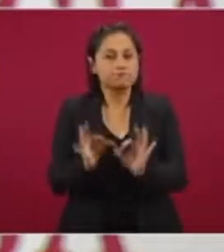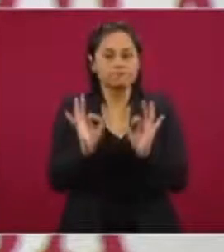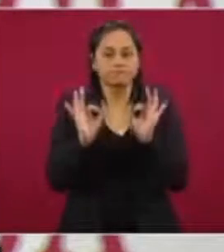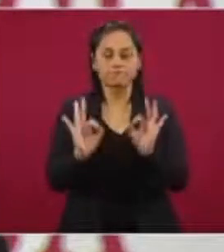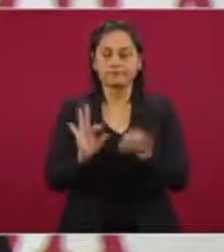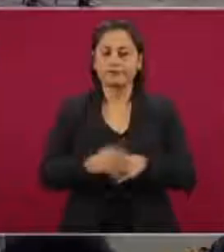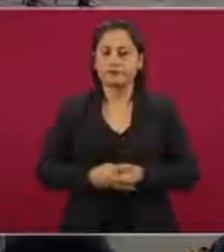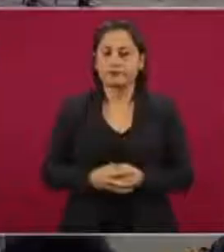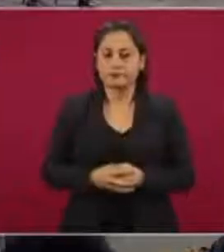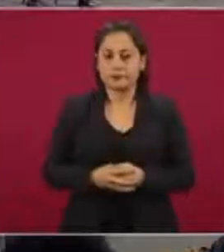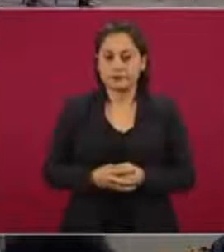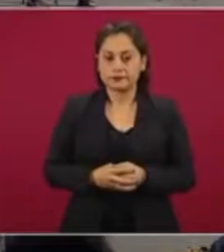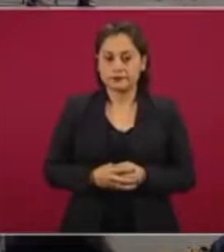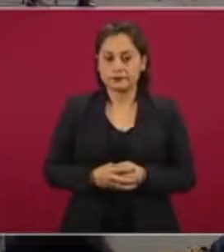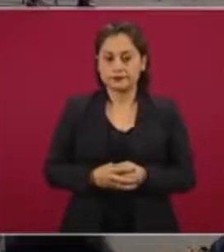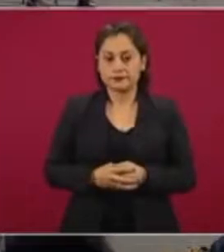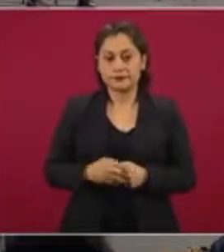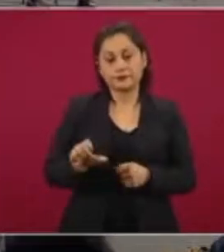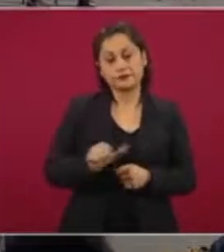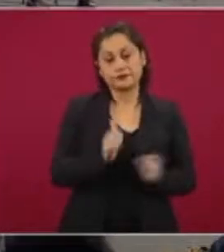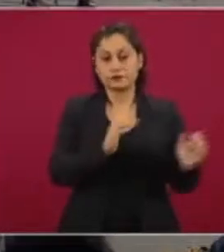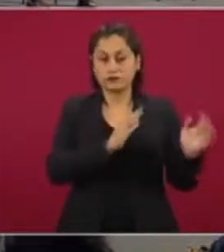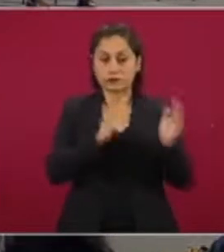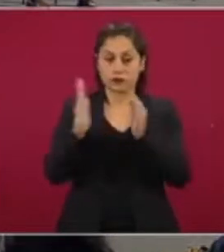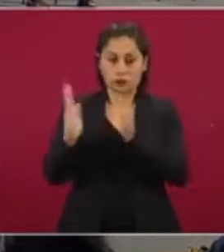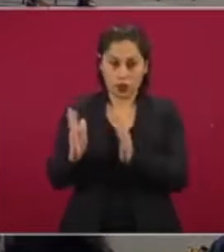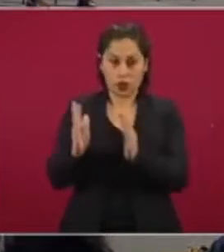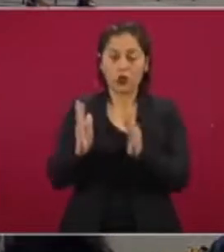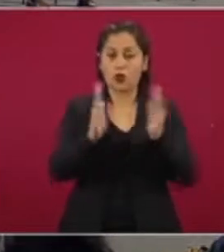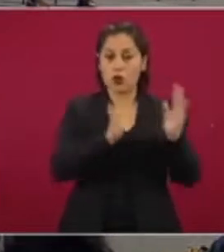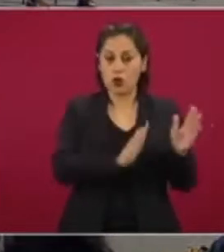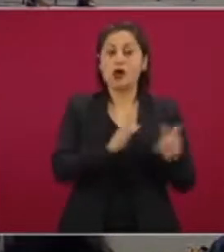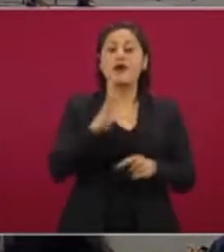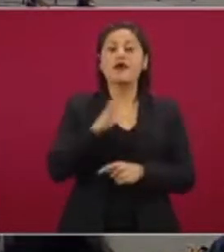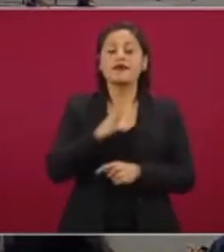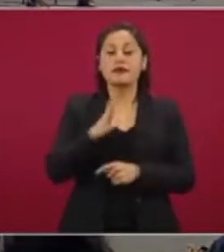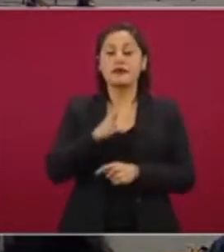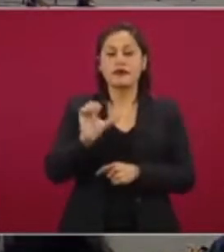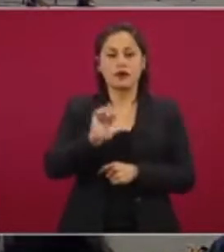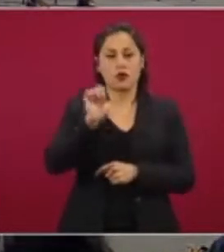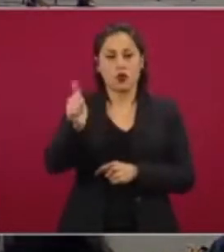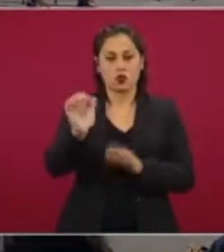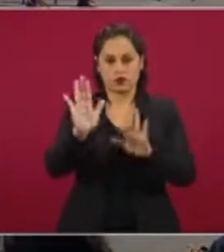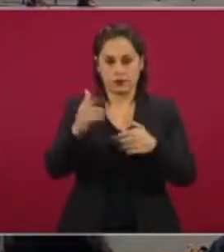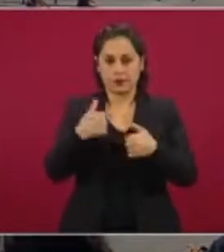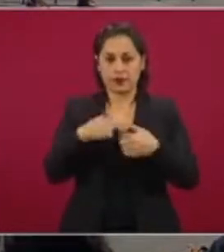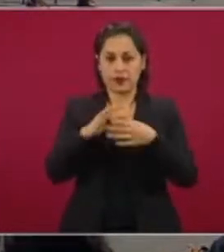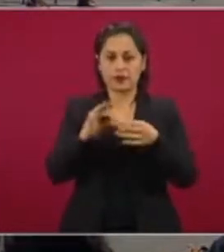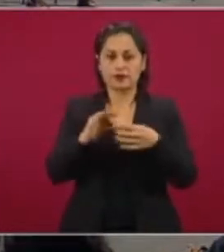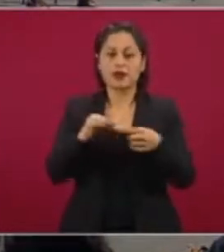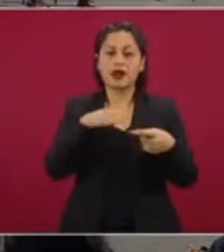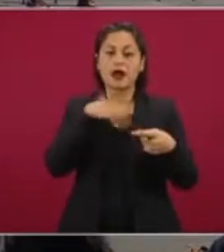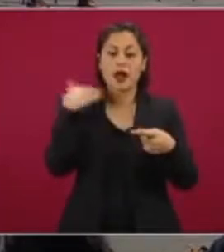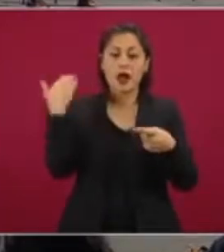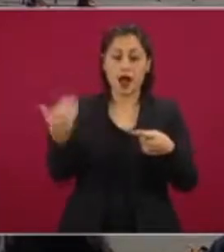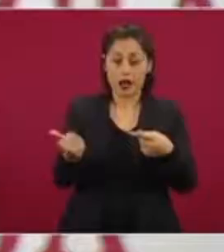del lado derecho tiene usted otras, que ahora explico qué significan. Alemania, Curevac,